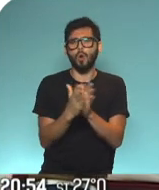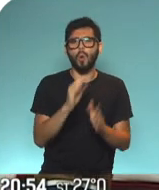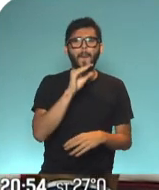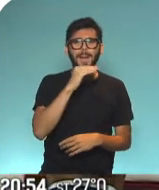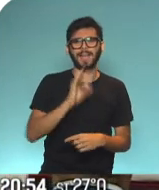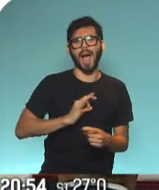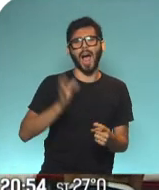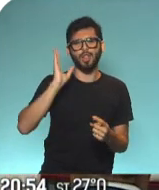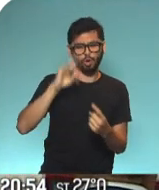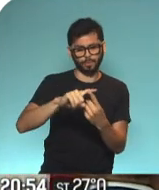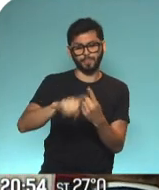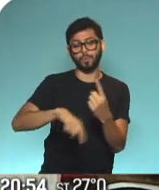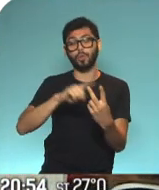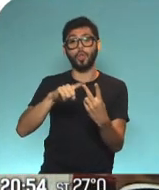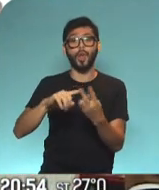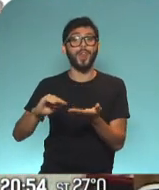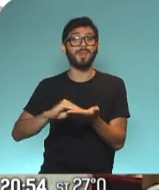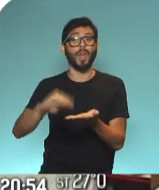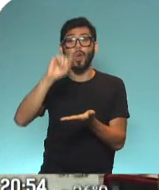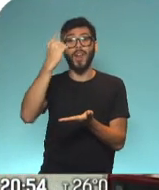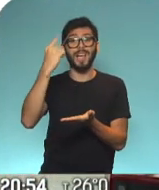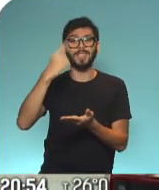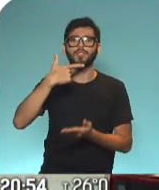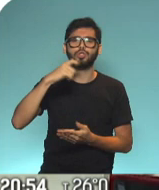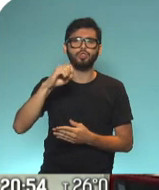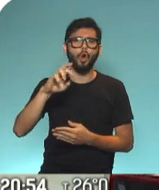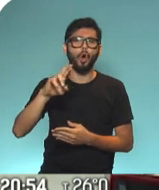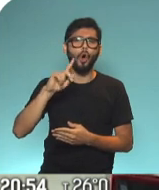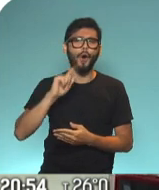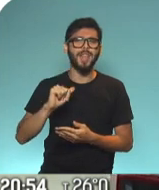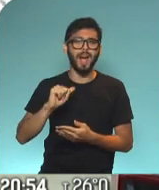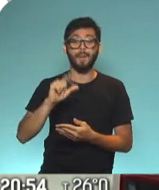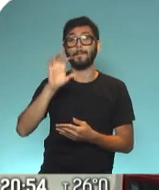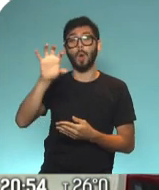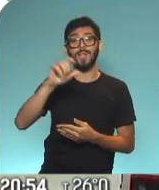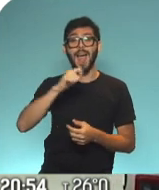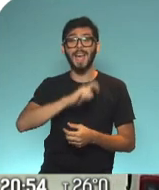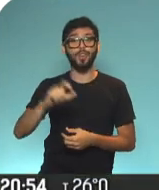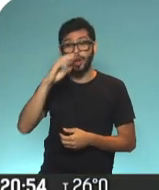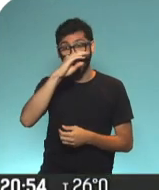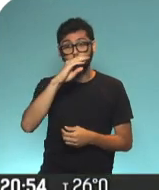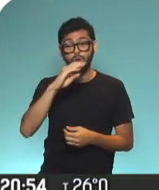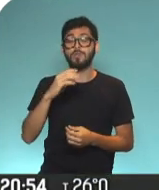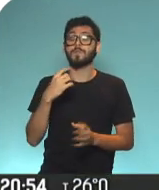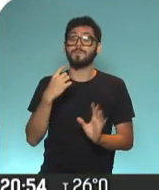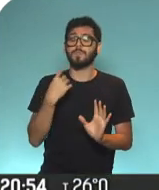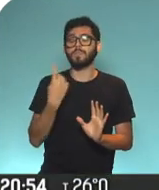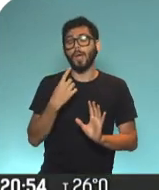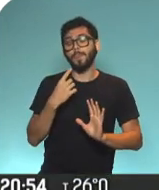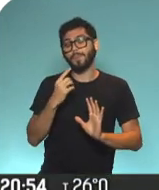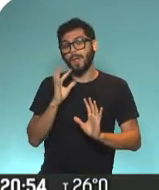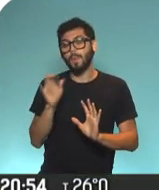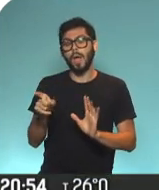años. Y el otro nombre es el del diputado nacional, Martín Soria, diputado por la provincia de Río Negro, que sabemos de alguna manera